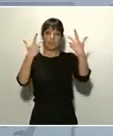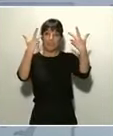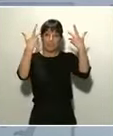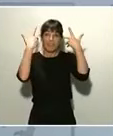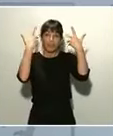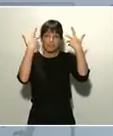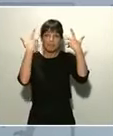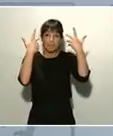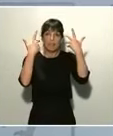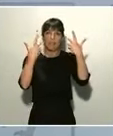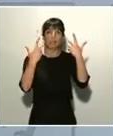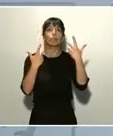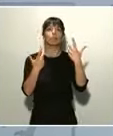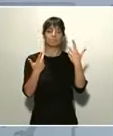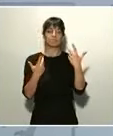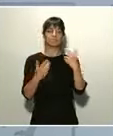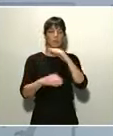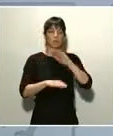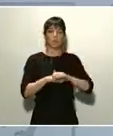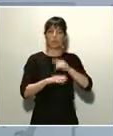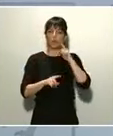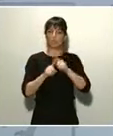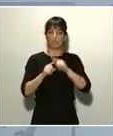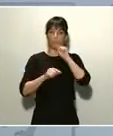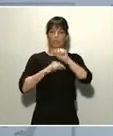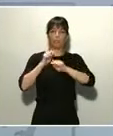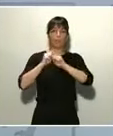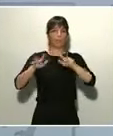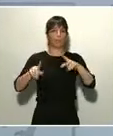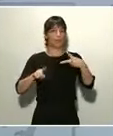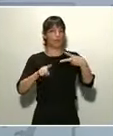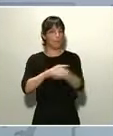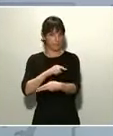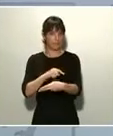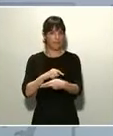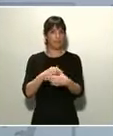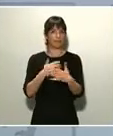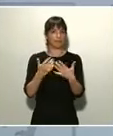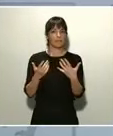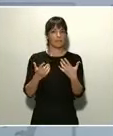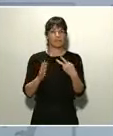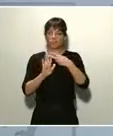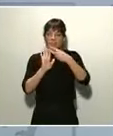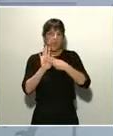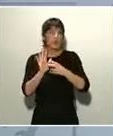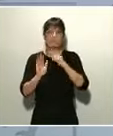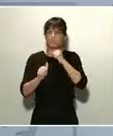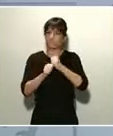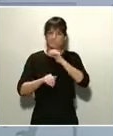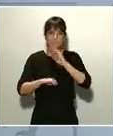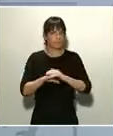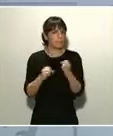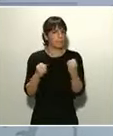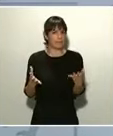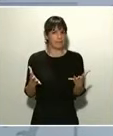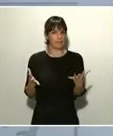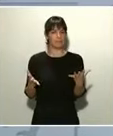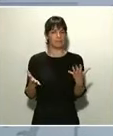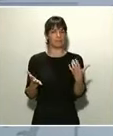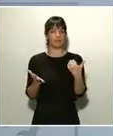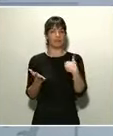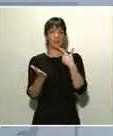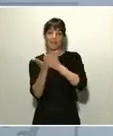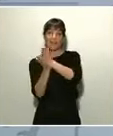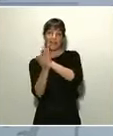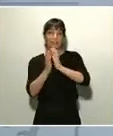llegan para evitar el contagio y tratarlo sea con las normas establecidas. Es decir, los canales de comunicación